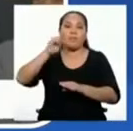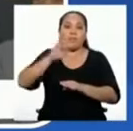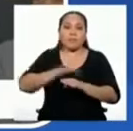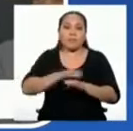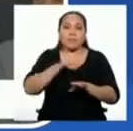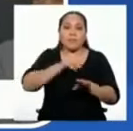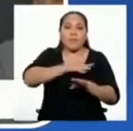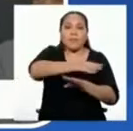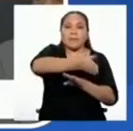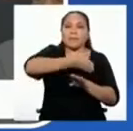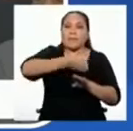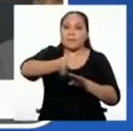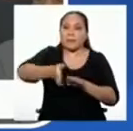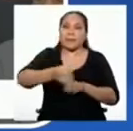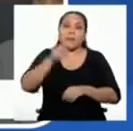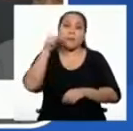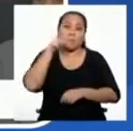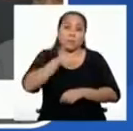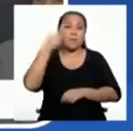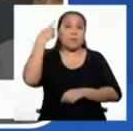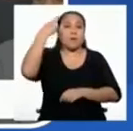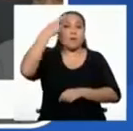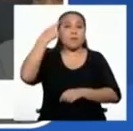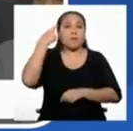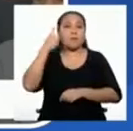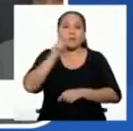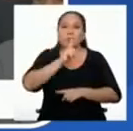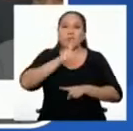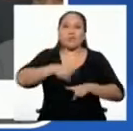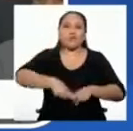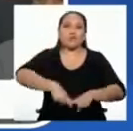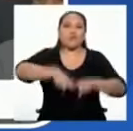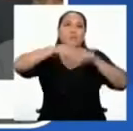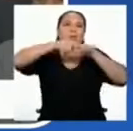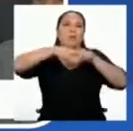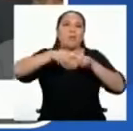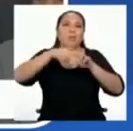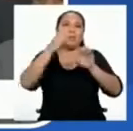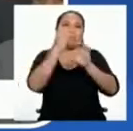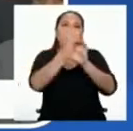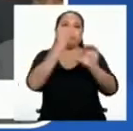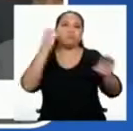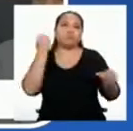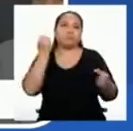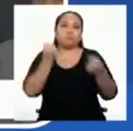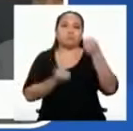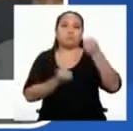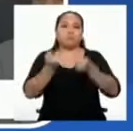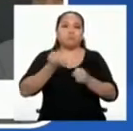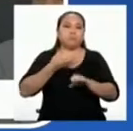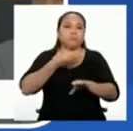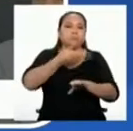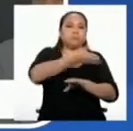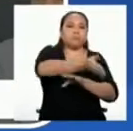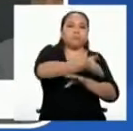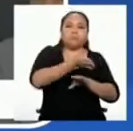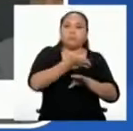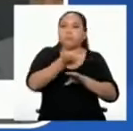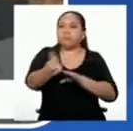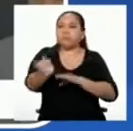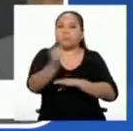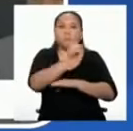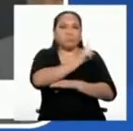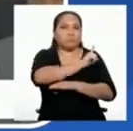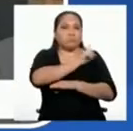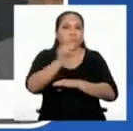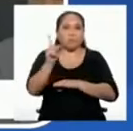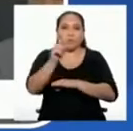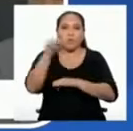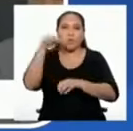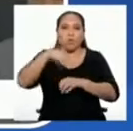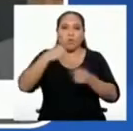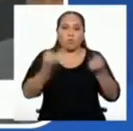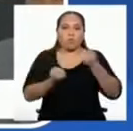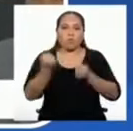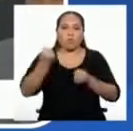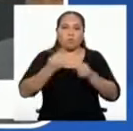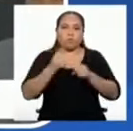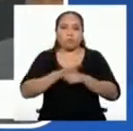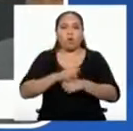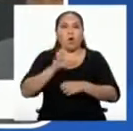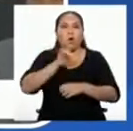queda suspendido el transporte internacional de pasajeros por medio terrestre,